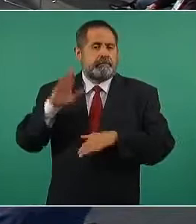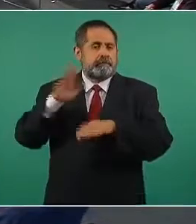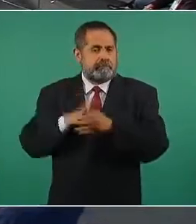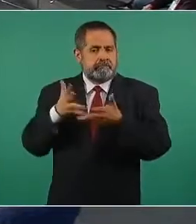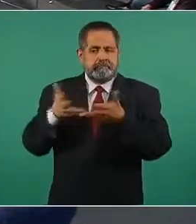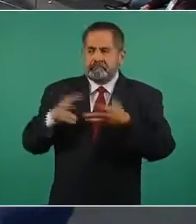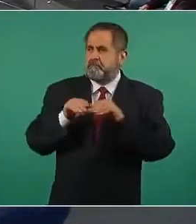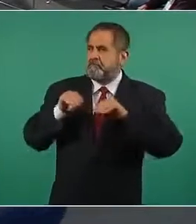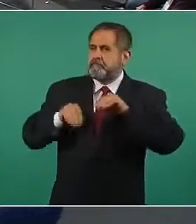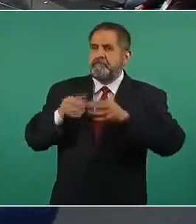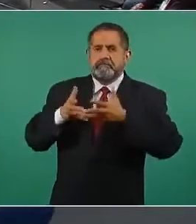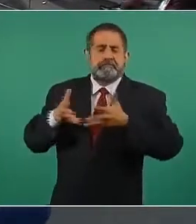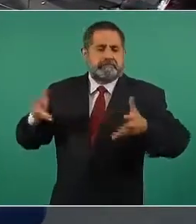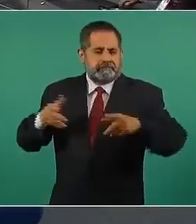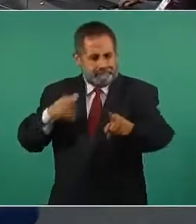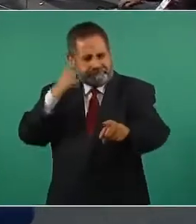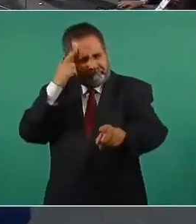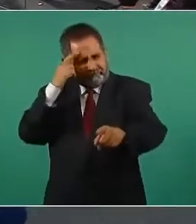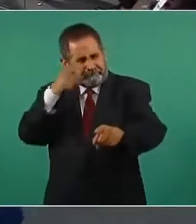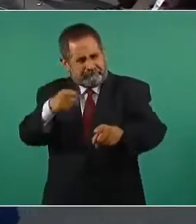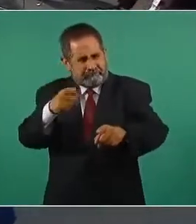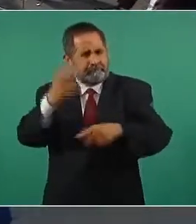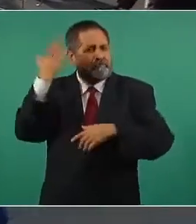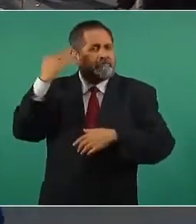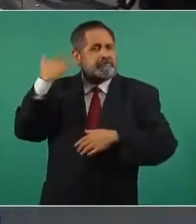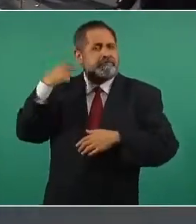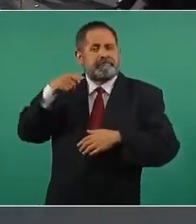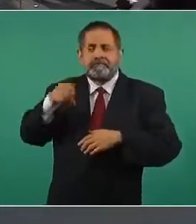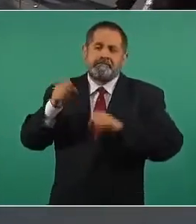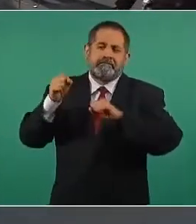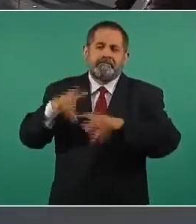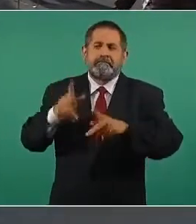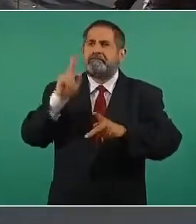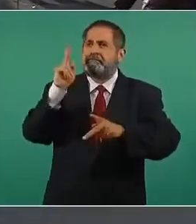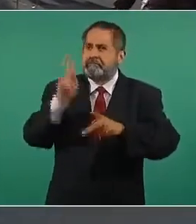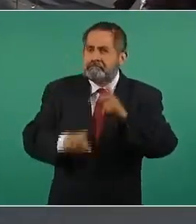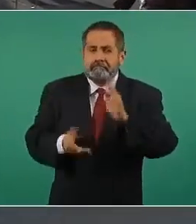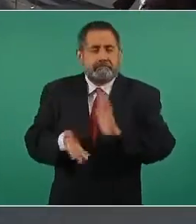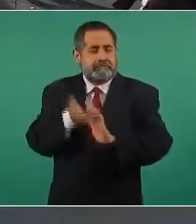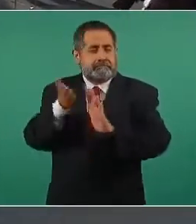platiqué de que quedó una obra detenida